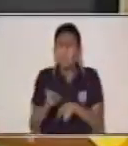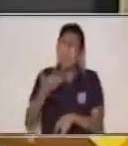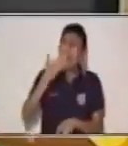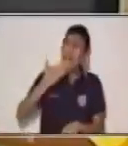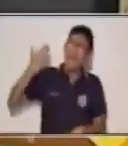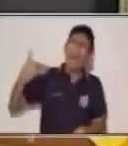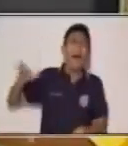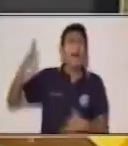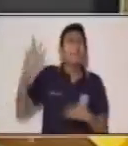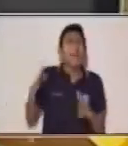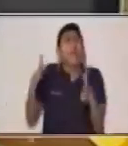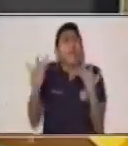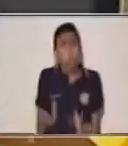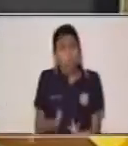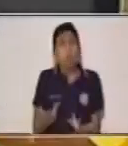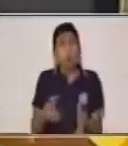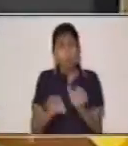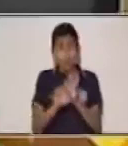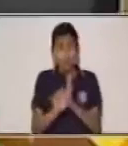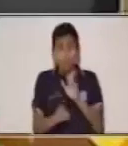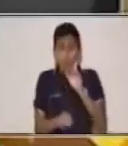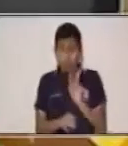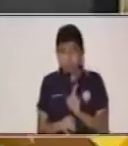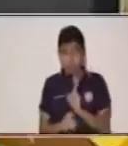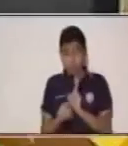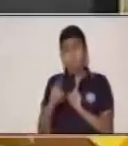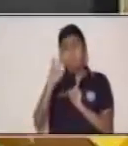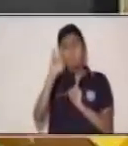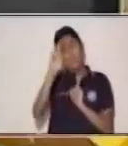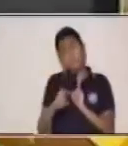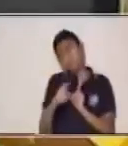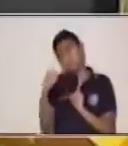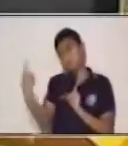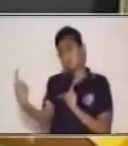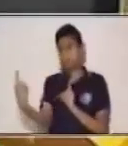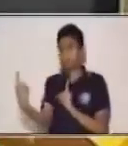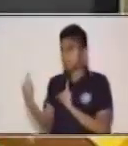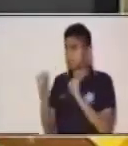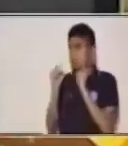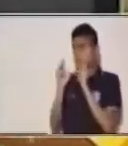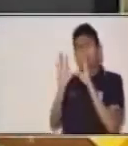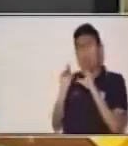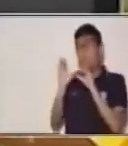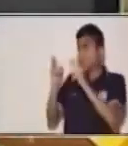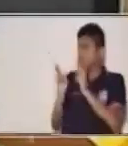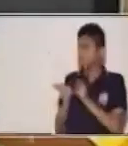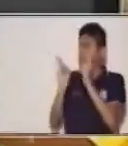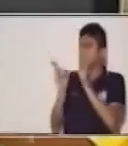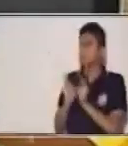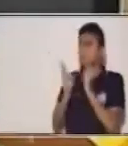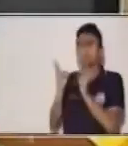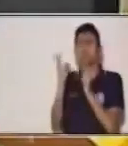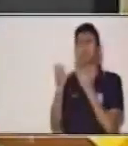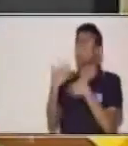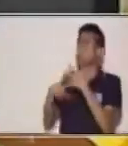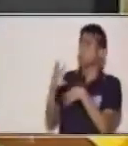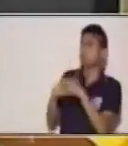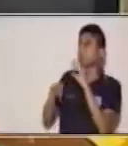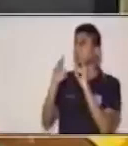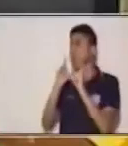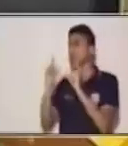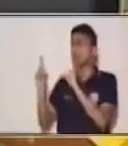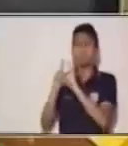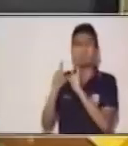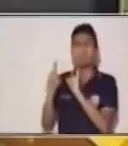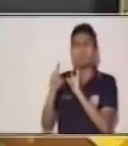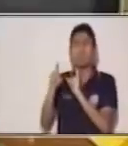contarle a otras cómo era su vida, cómo descubrieron platicar. Esta